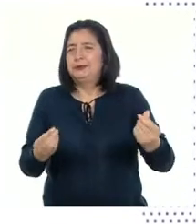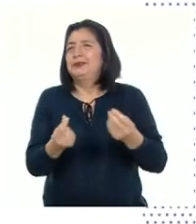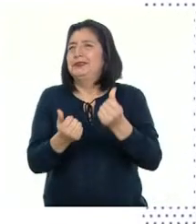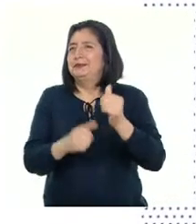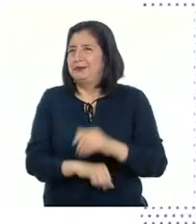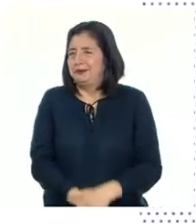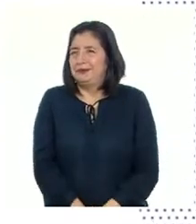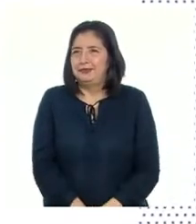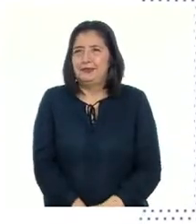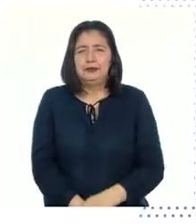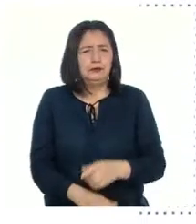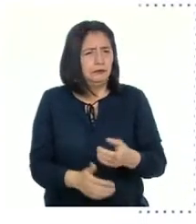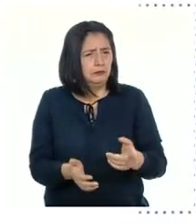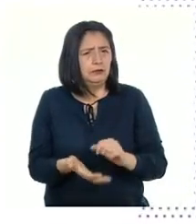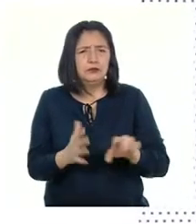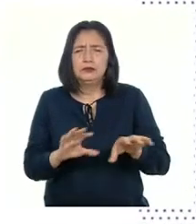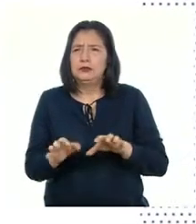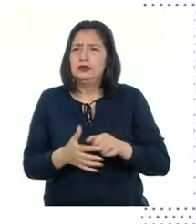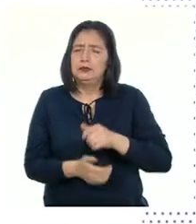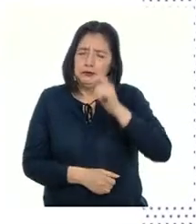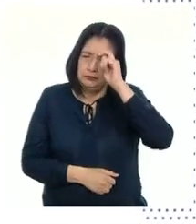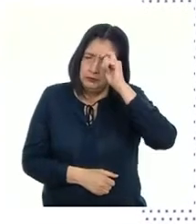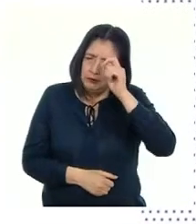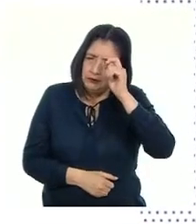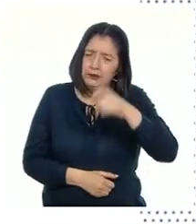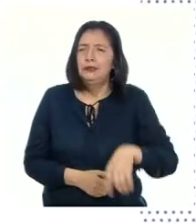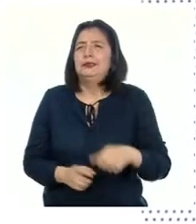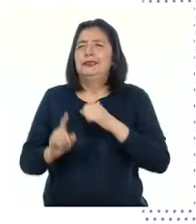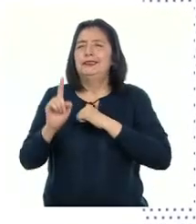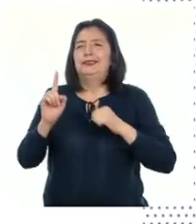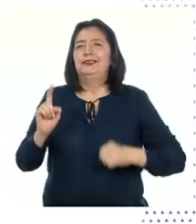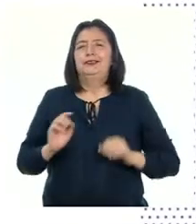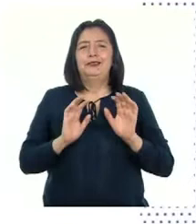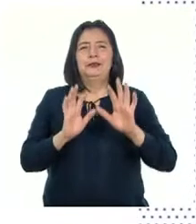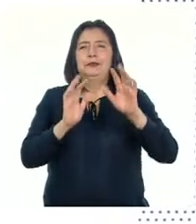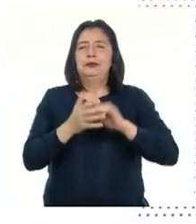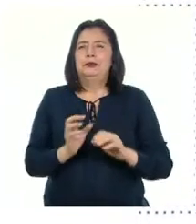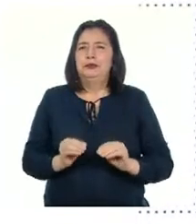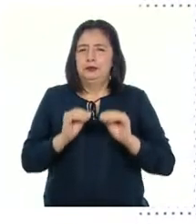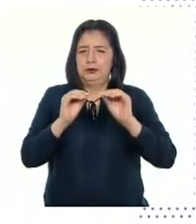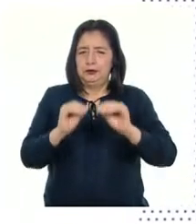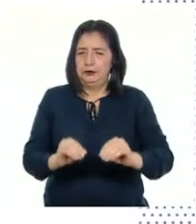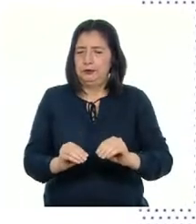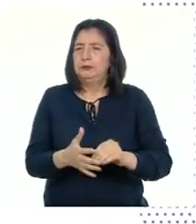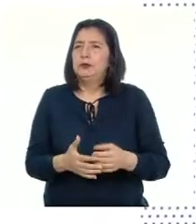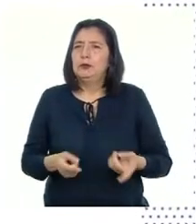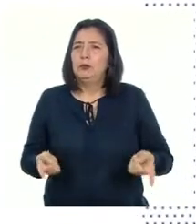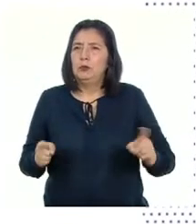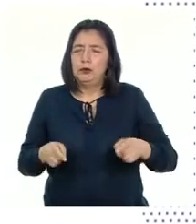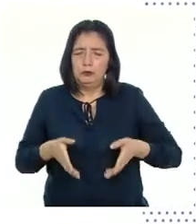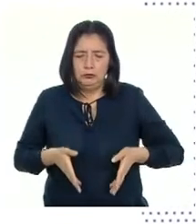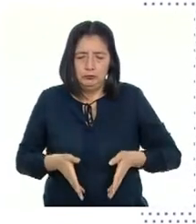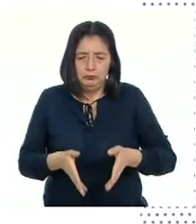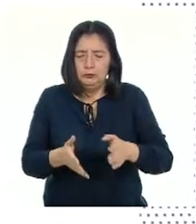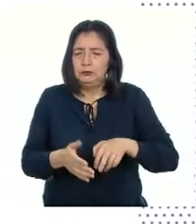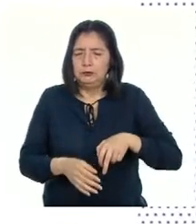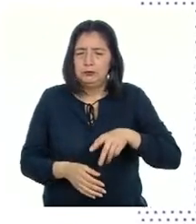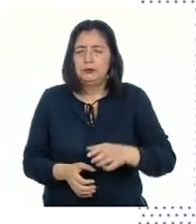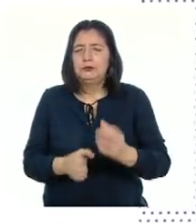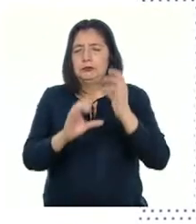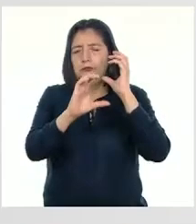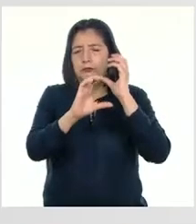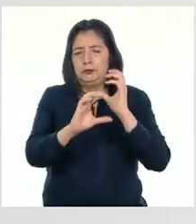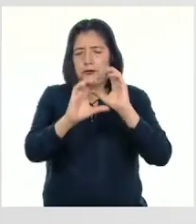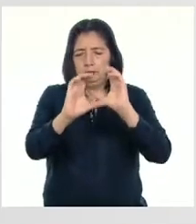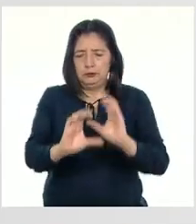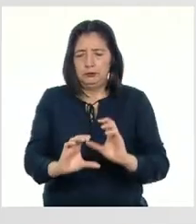rápidamente Y que se hacen en homenaje al Señor de los Milagros Se colocan a su paso y donde se va a posar el